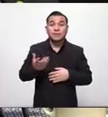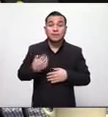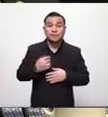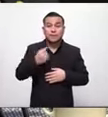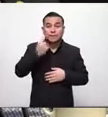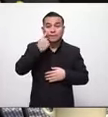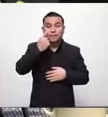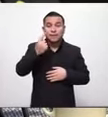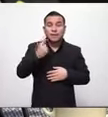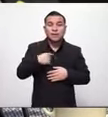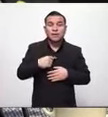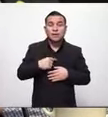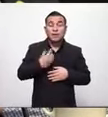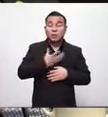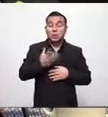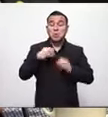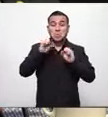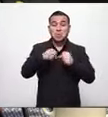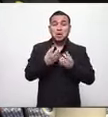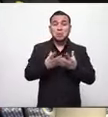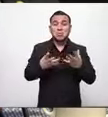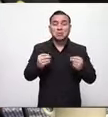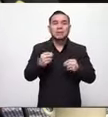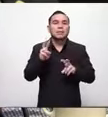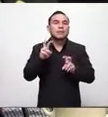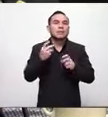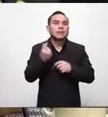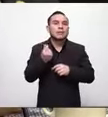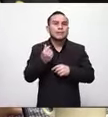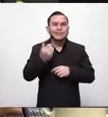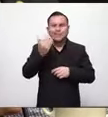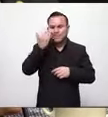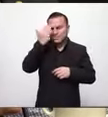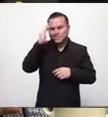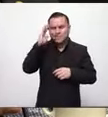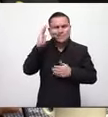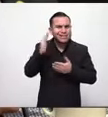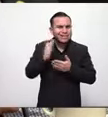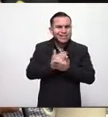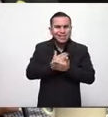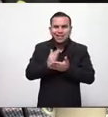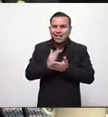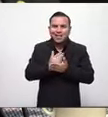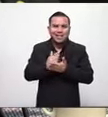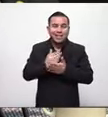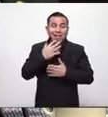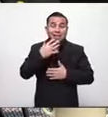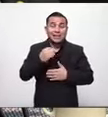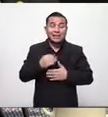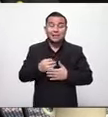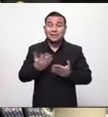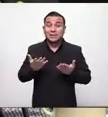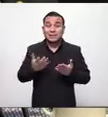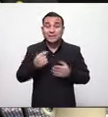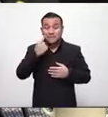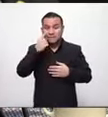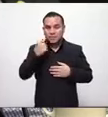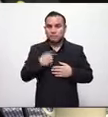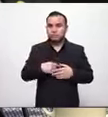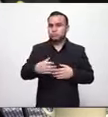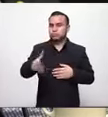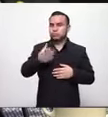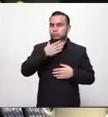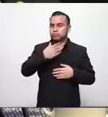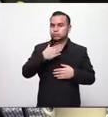mágica y la solución para todo y no saben absolutamente nada nos están llevando a un caos